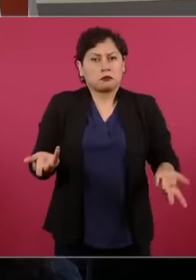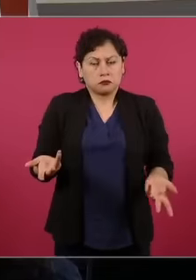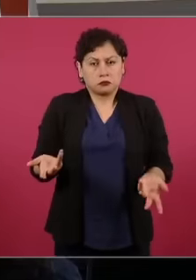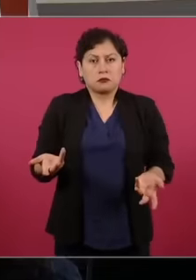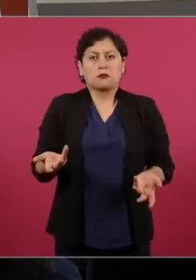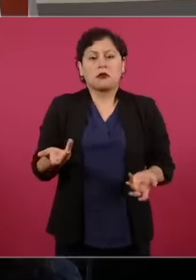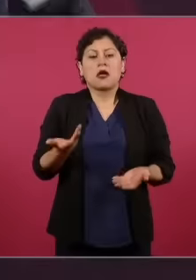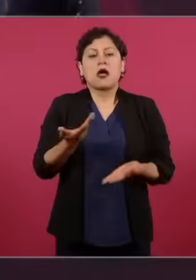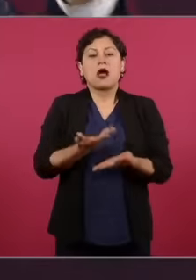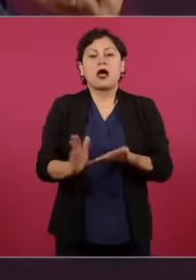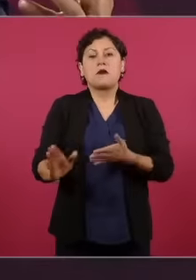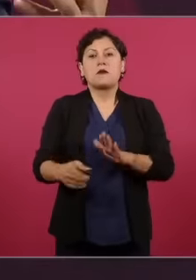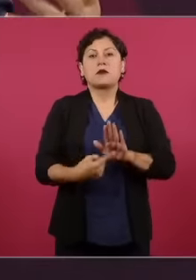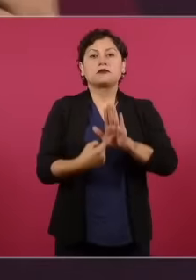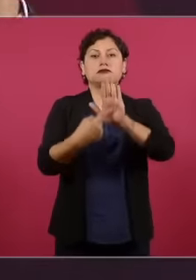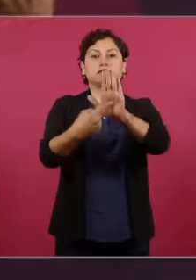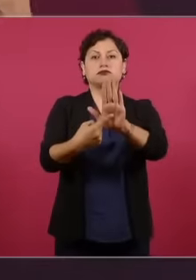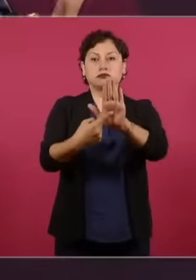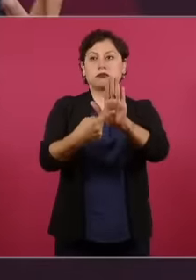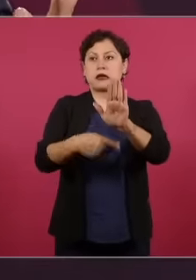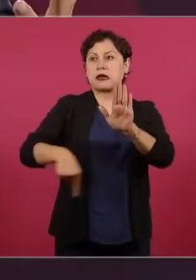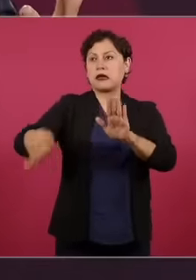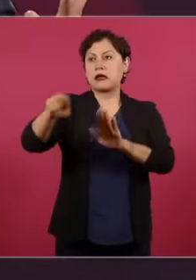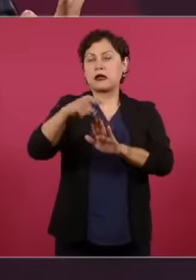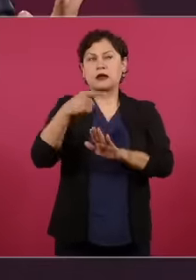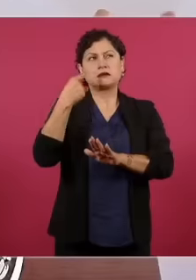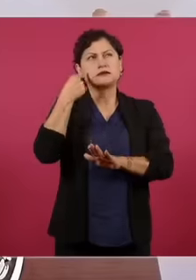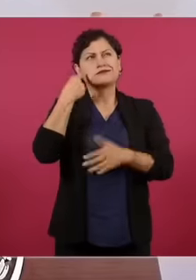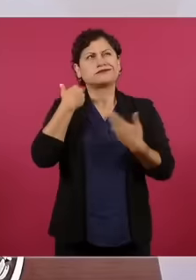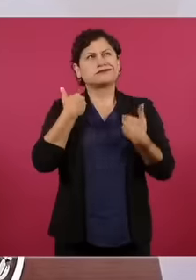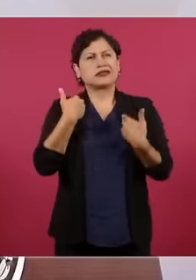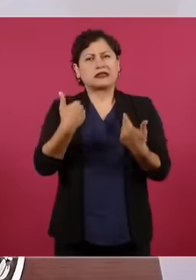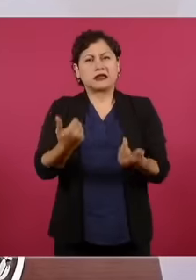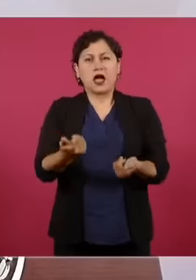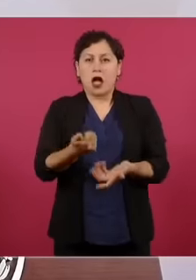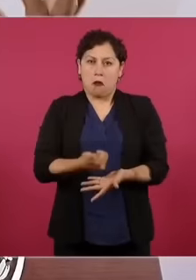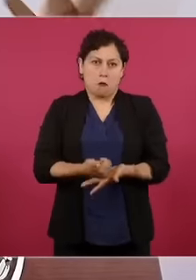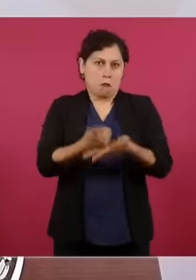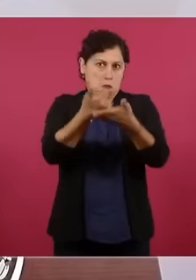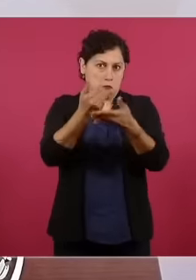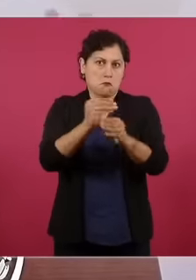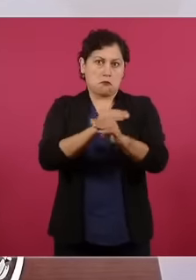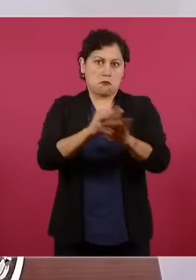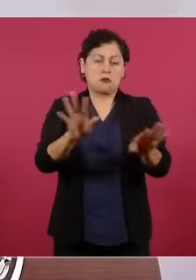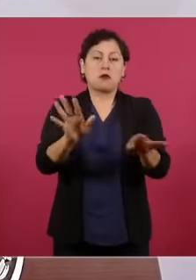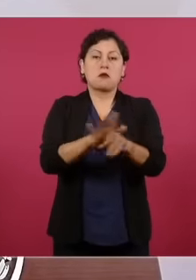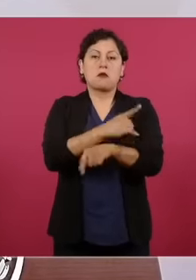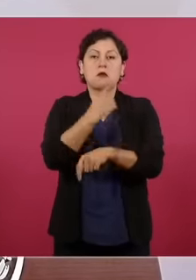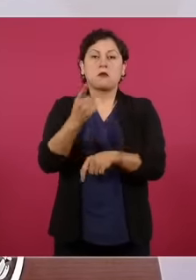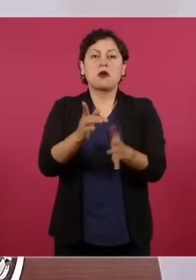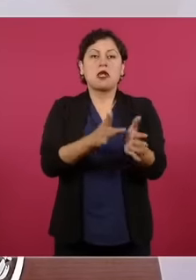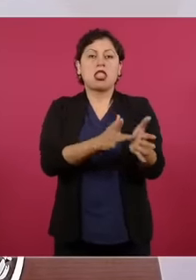a contextualizar porque no hay texto sin contexto